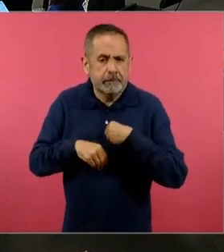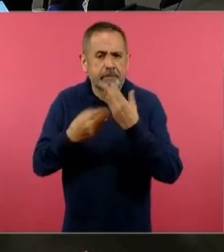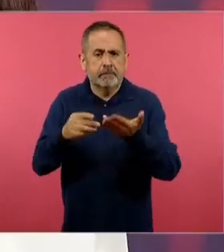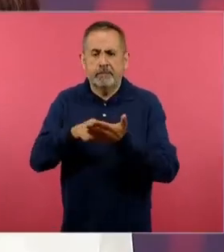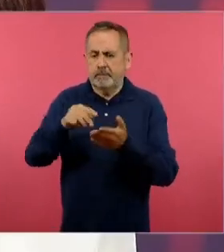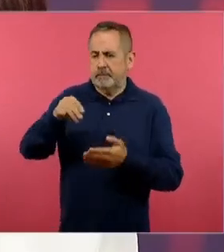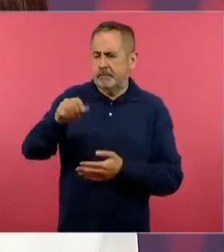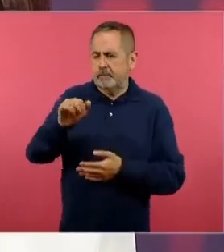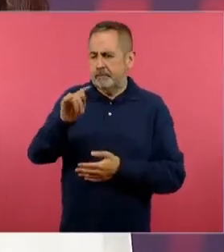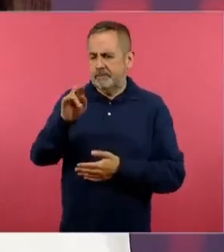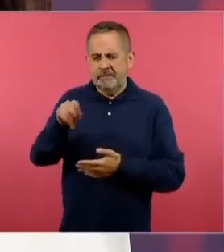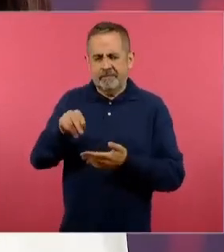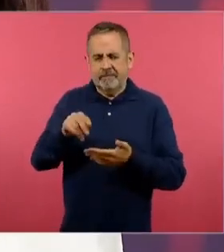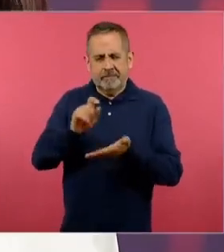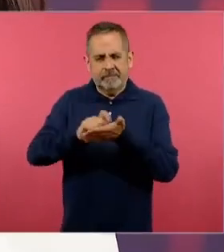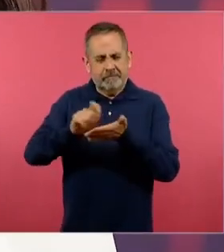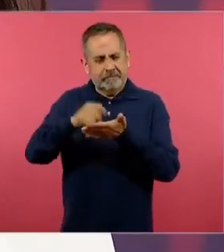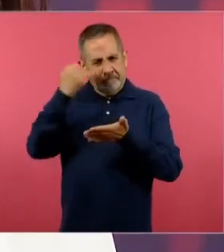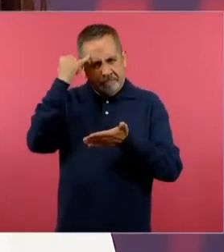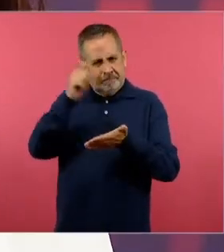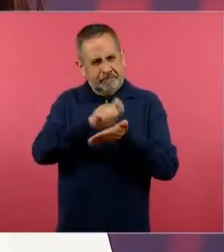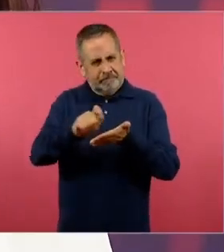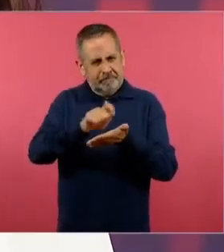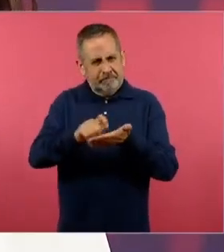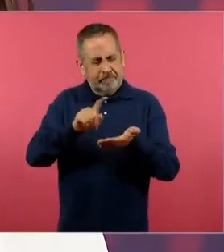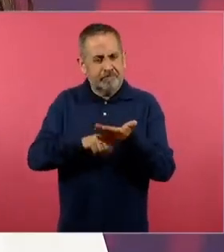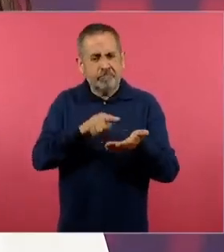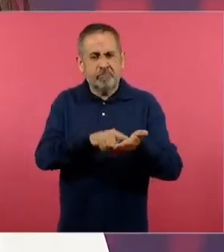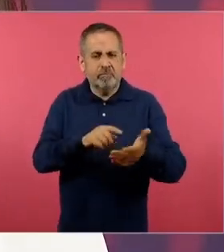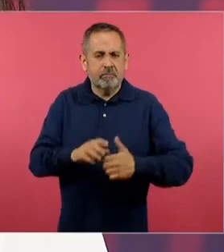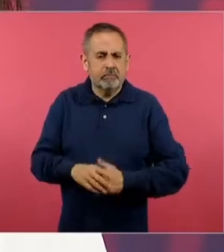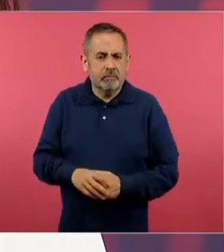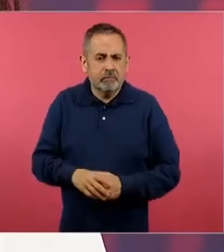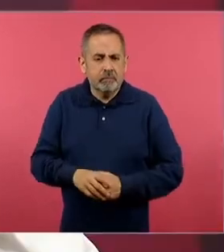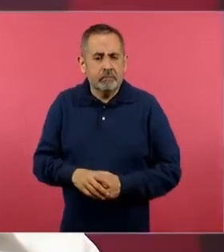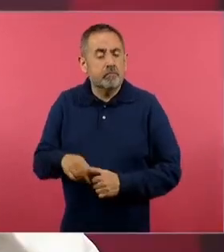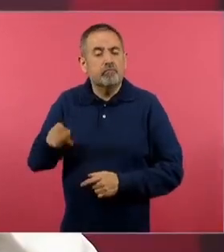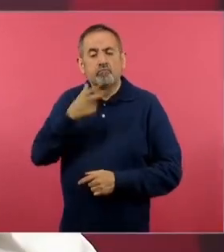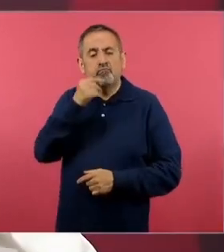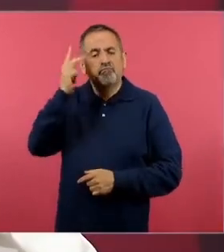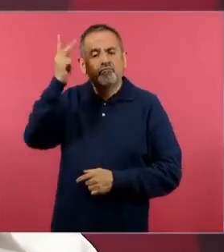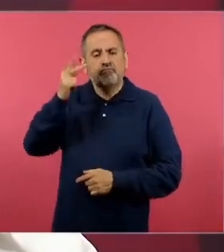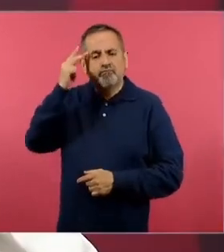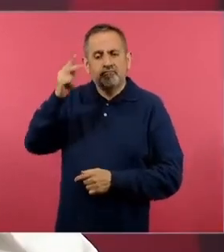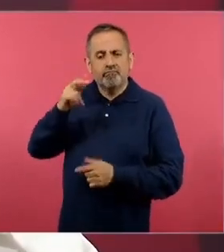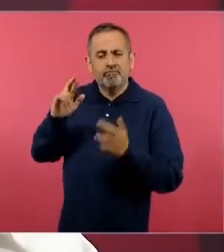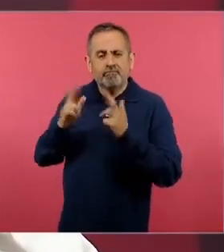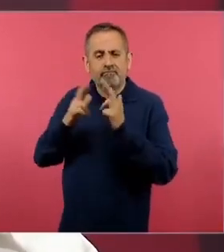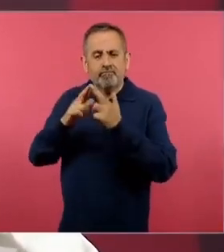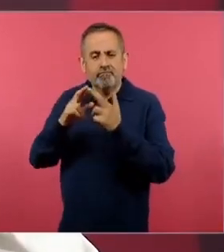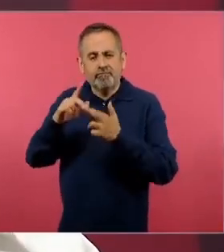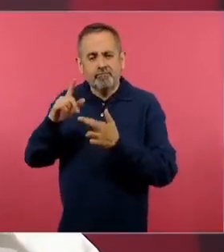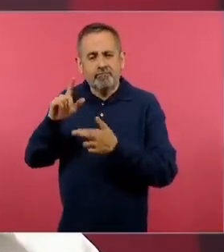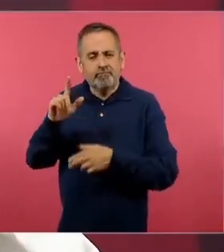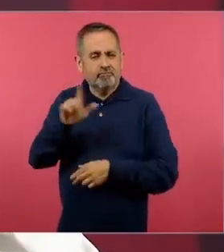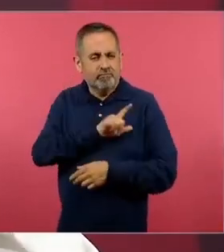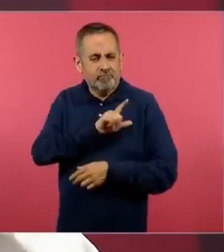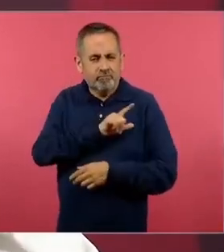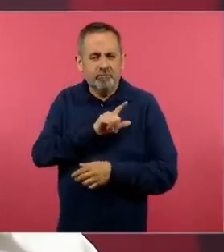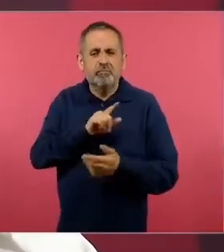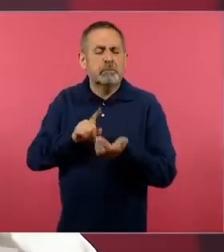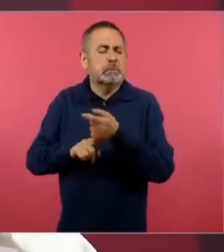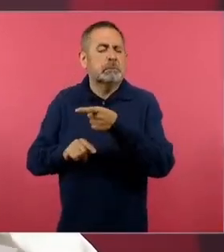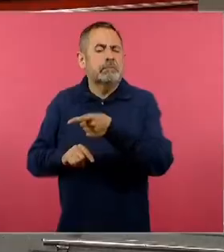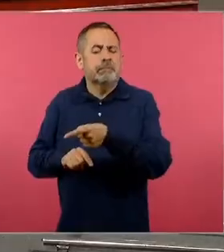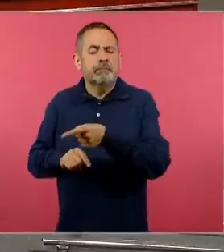Römeyer que es un pastor luterano que se ordenó en 1924 a pesar